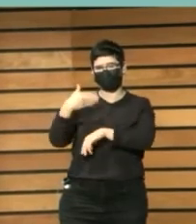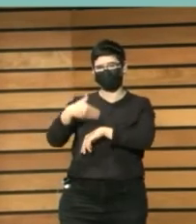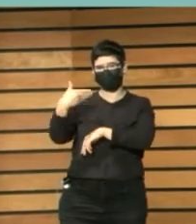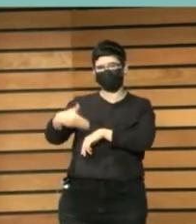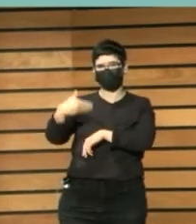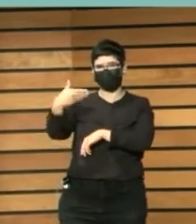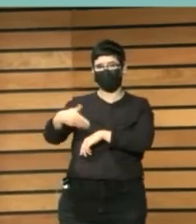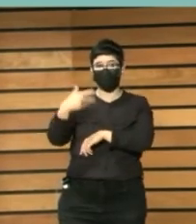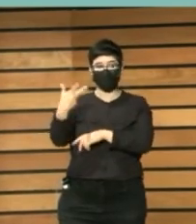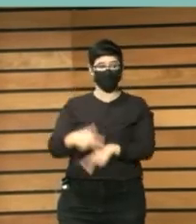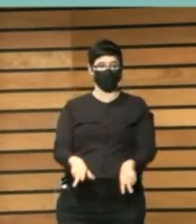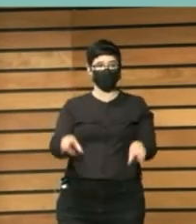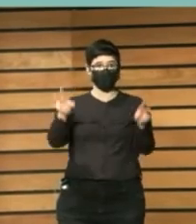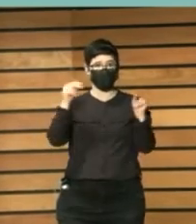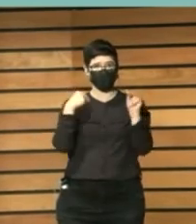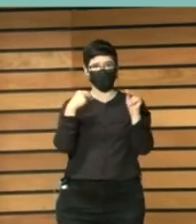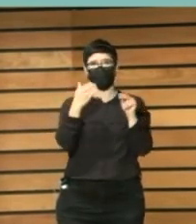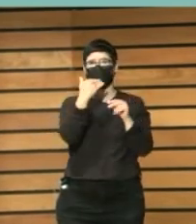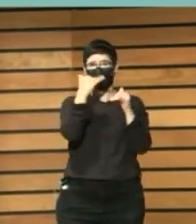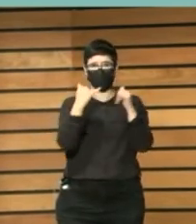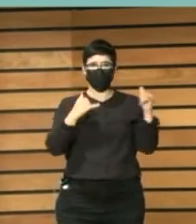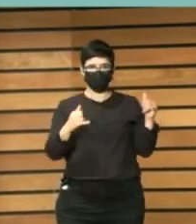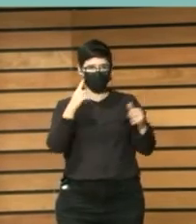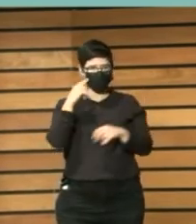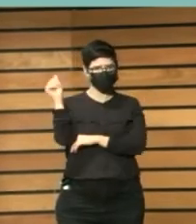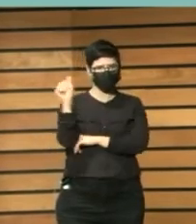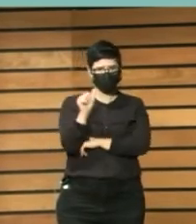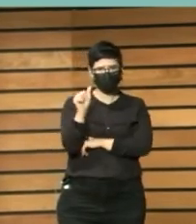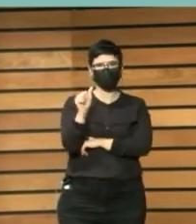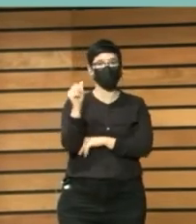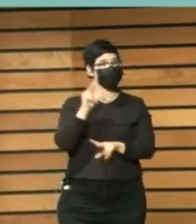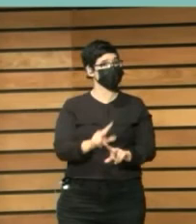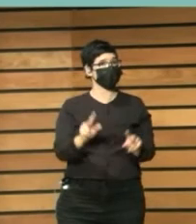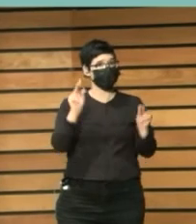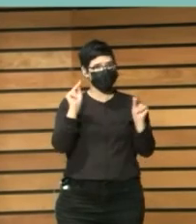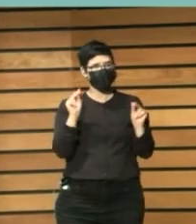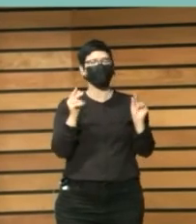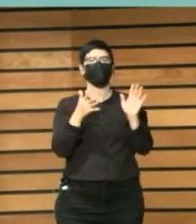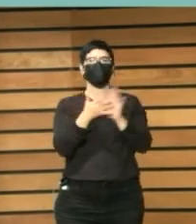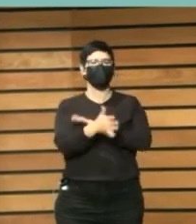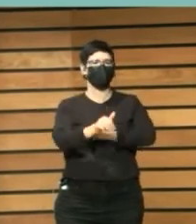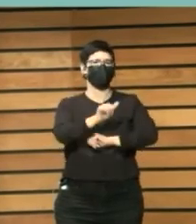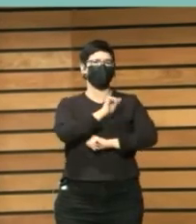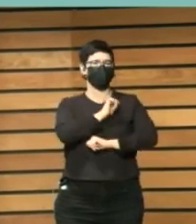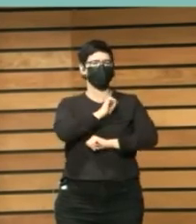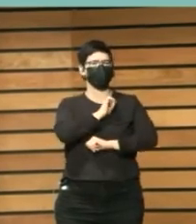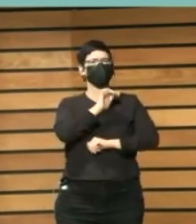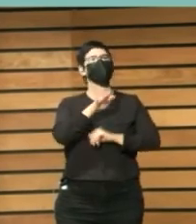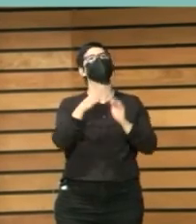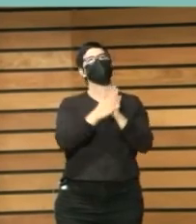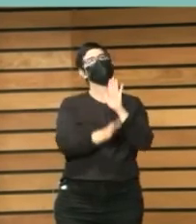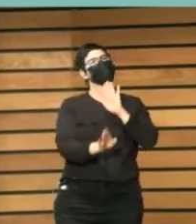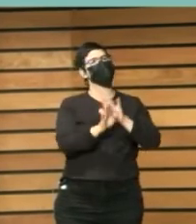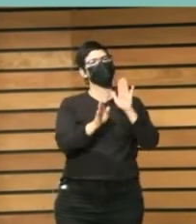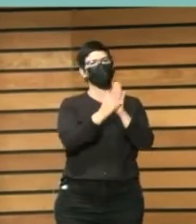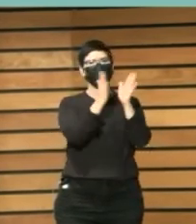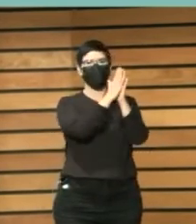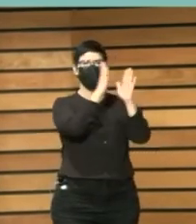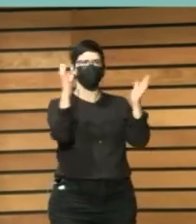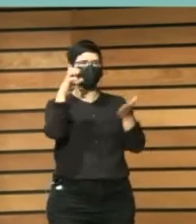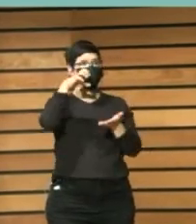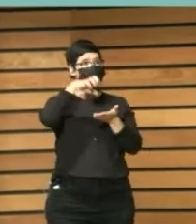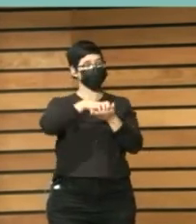Cuando hubo acabado De ver su correo Se quedó En la biblioteca Unos 15 20 minutos Pero también